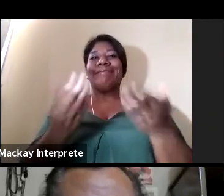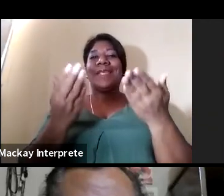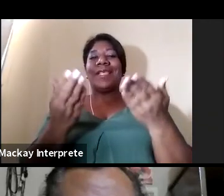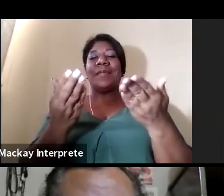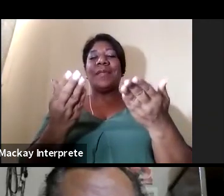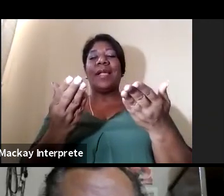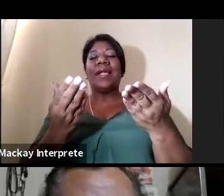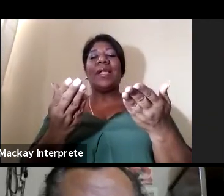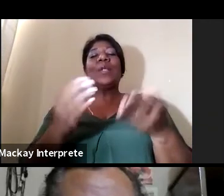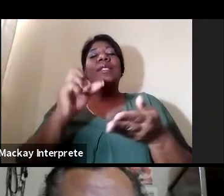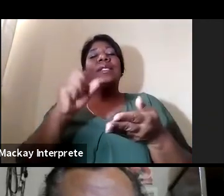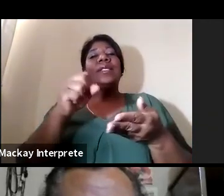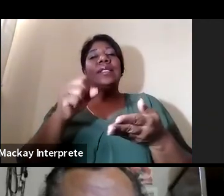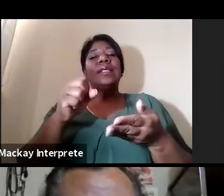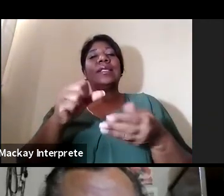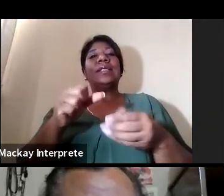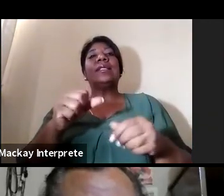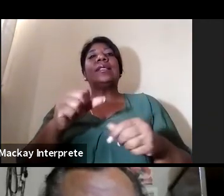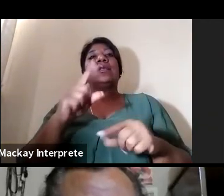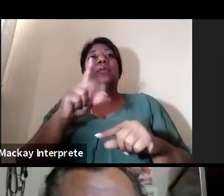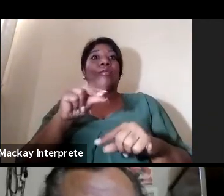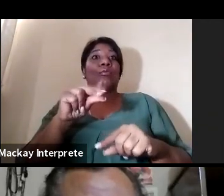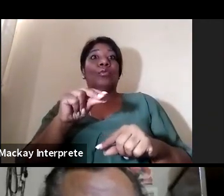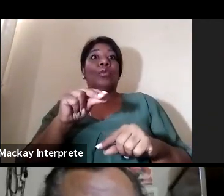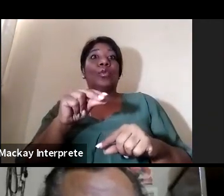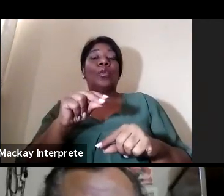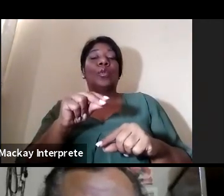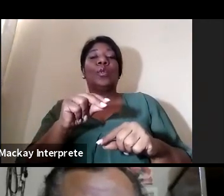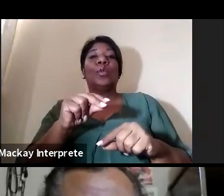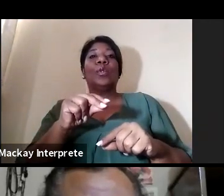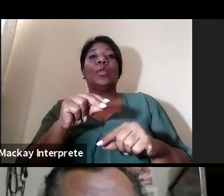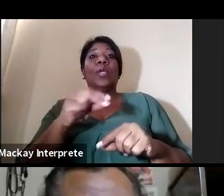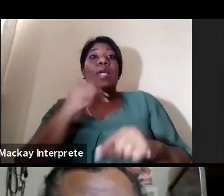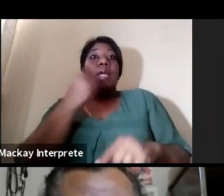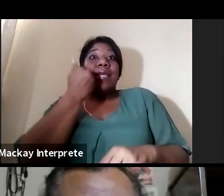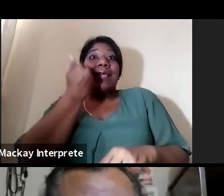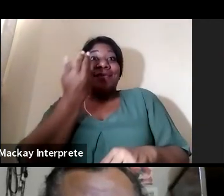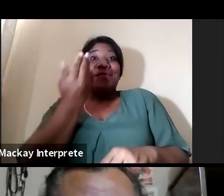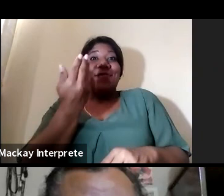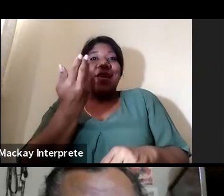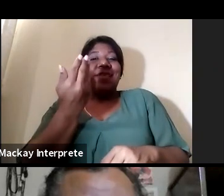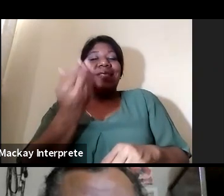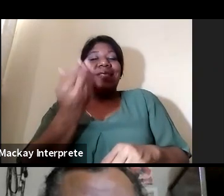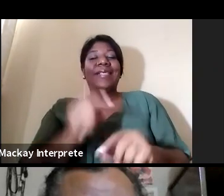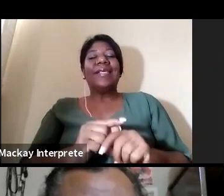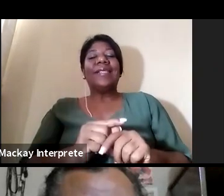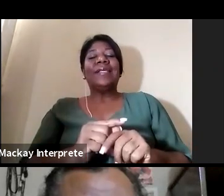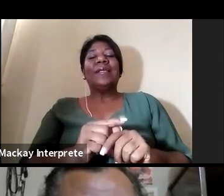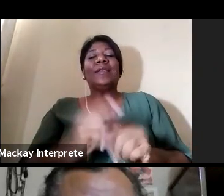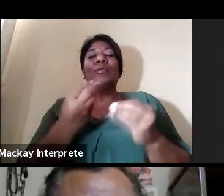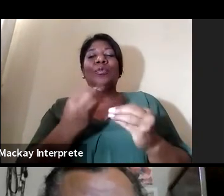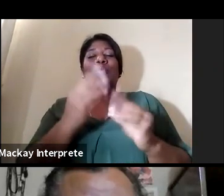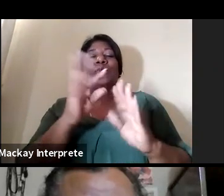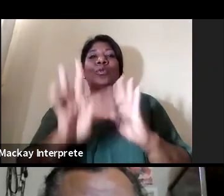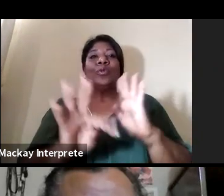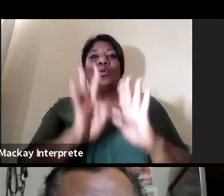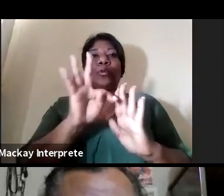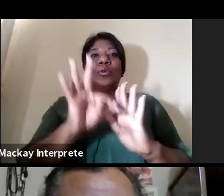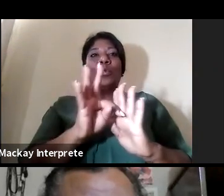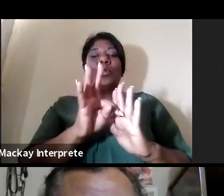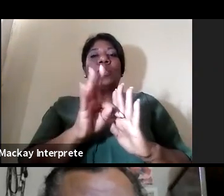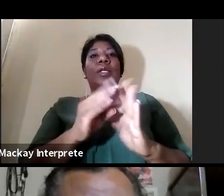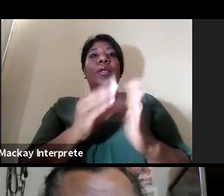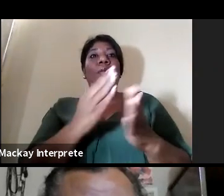en estos esfuerzos sabemos que no son fáciles ocupan mucho tiempo hay muchos obstáculos